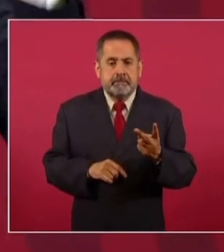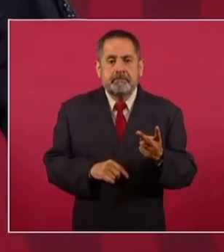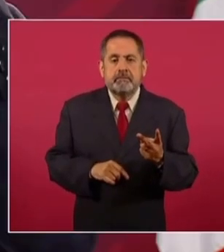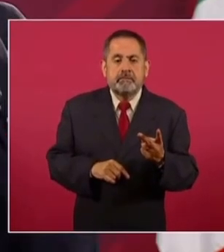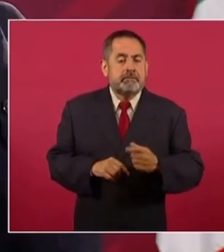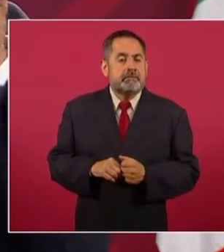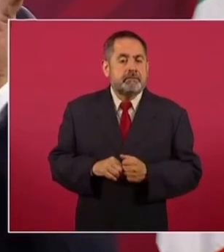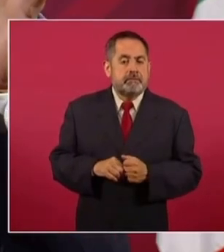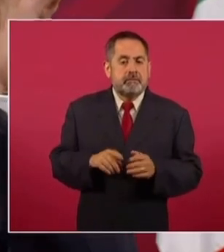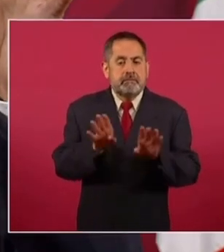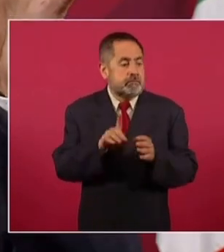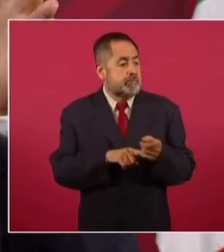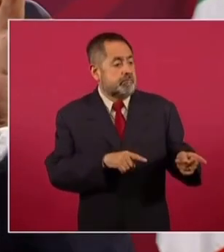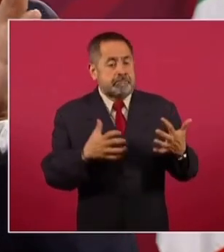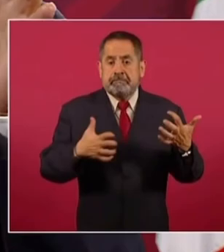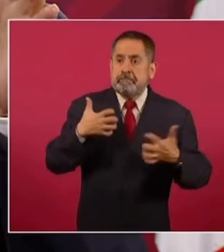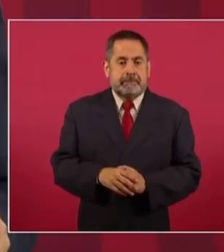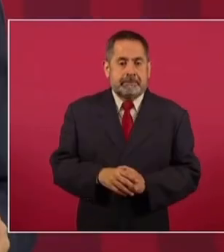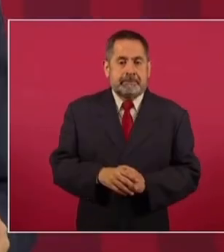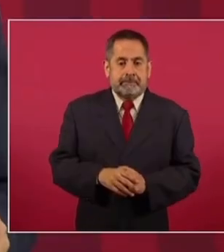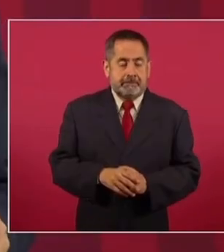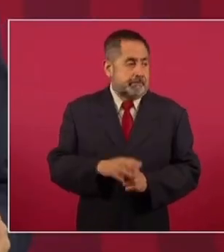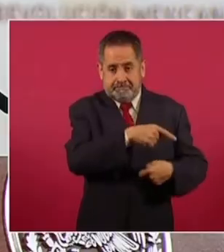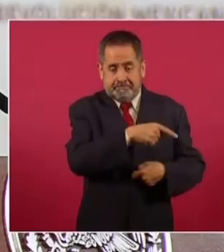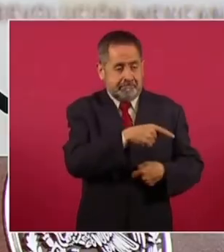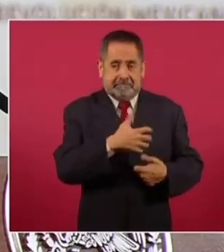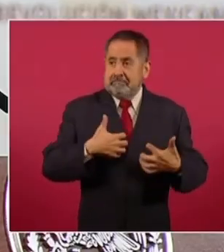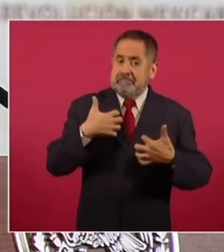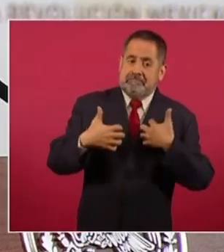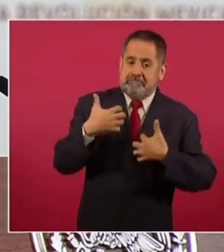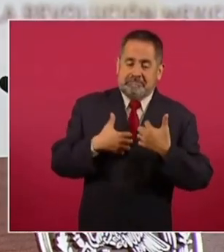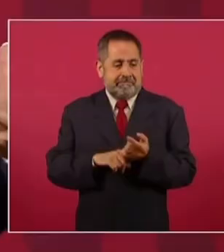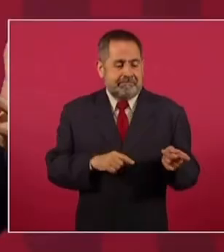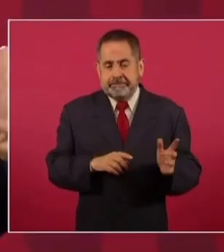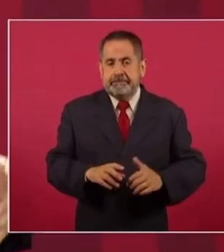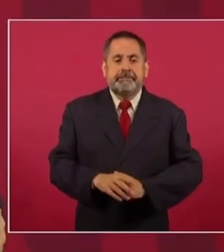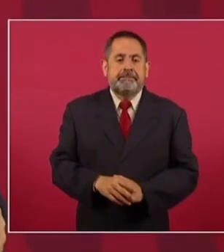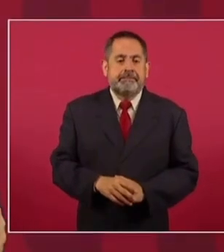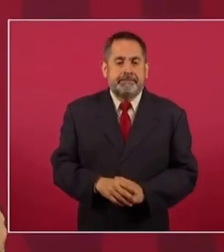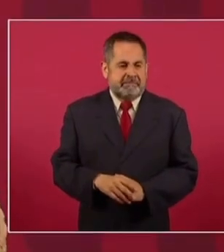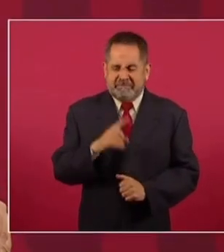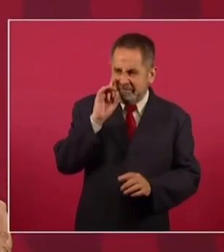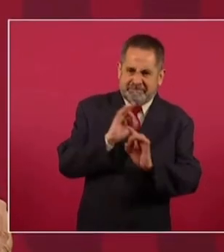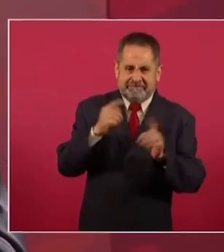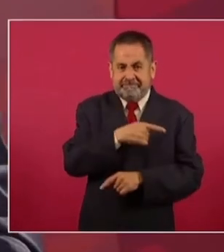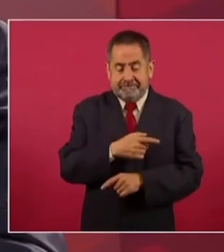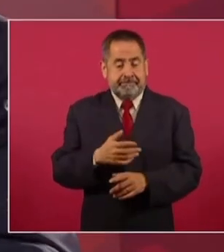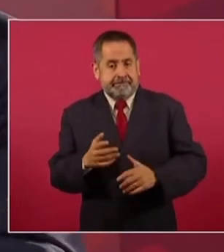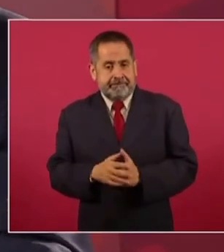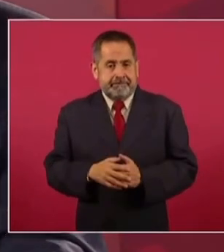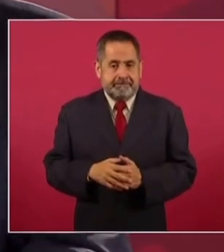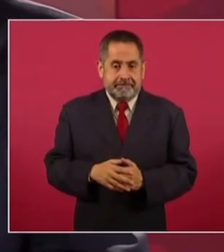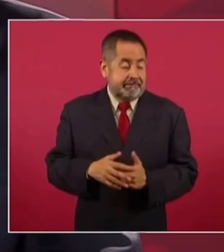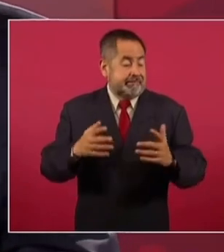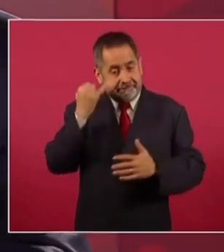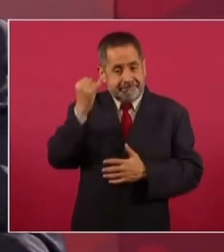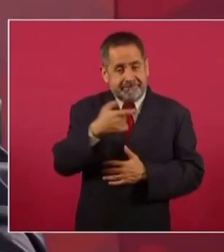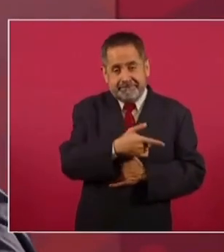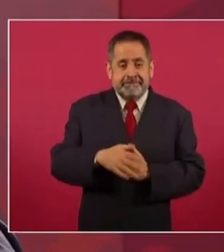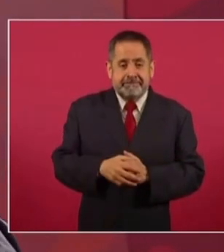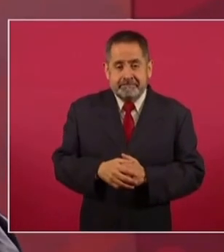¿cómo se iban a poner los conservadores? De por sí están muy rabiosos, irritados. Es decir, ya llegó.